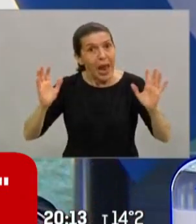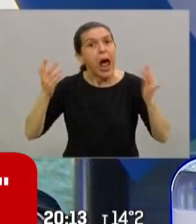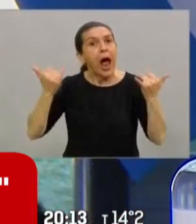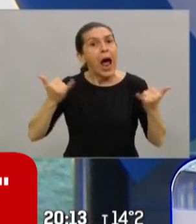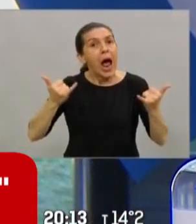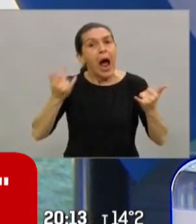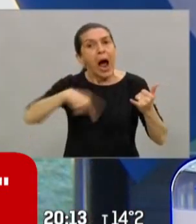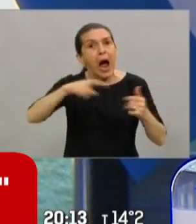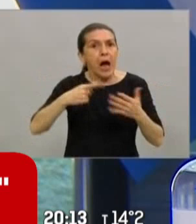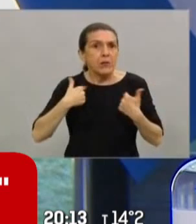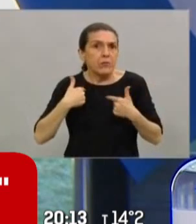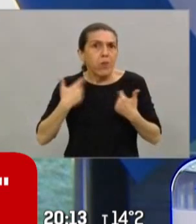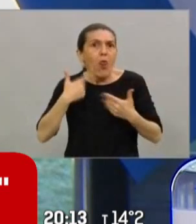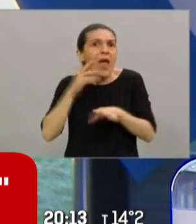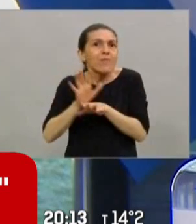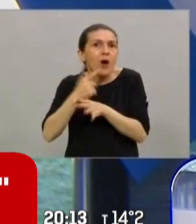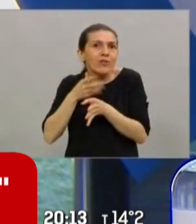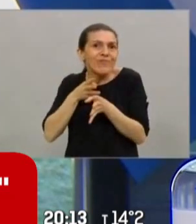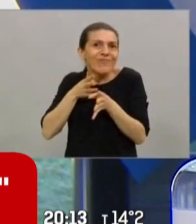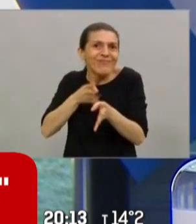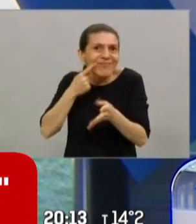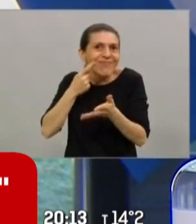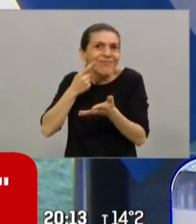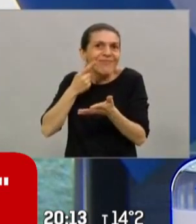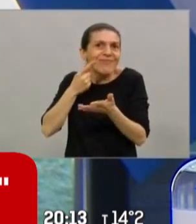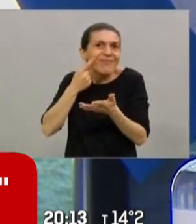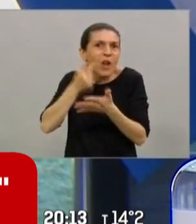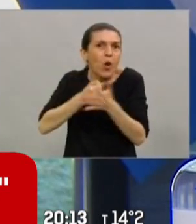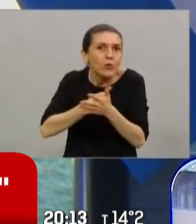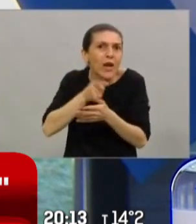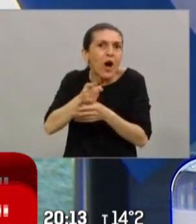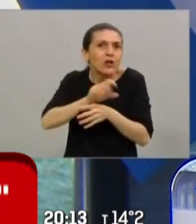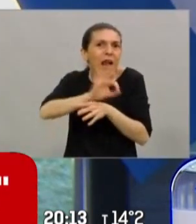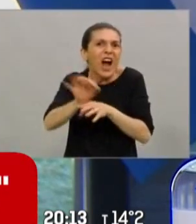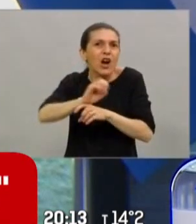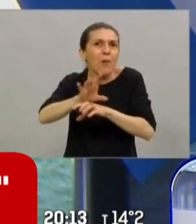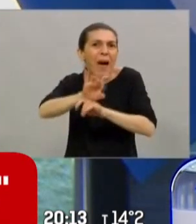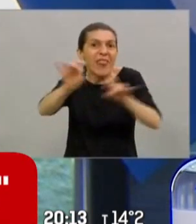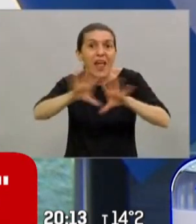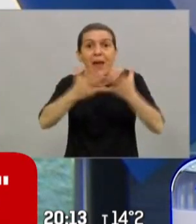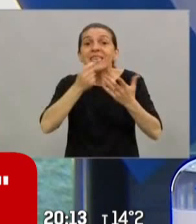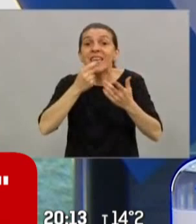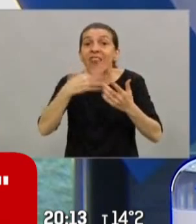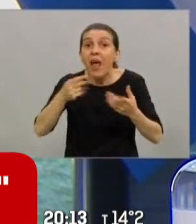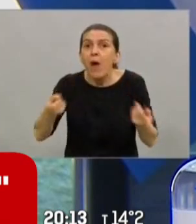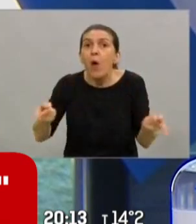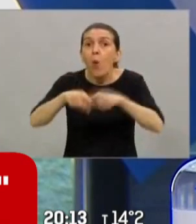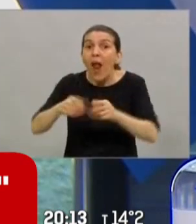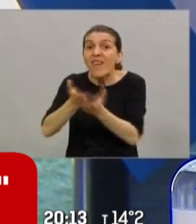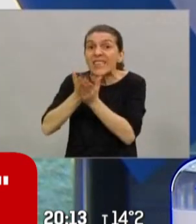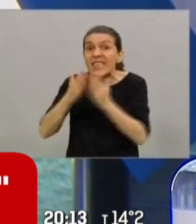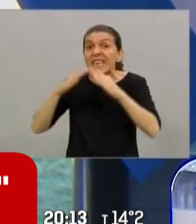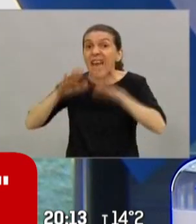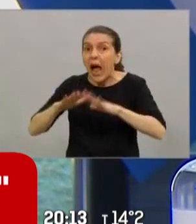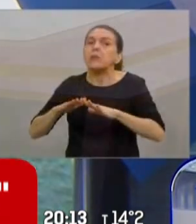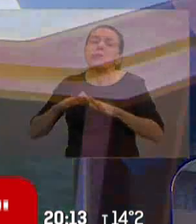la pandemia. Por lo tanto, si hay que volver atrás, deberemos volver atrás. Y si debemos ajustar más, ajustaremos